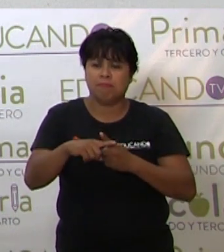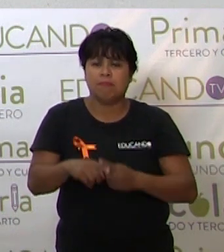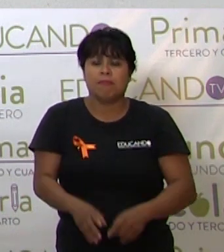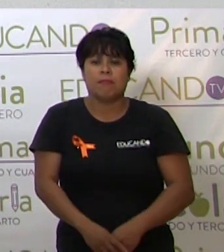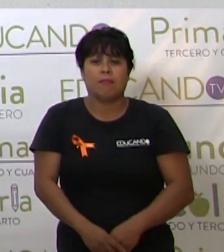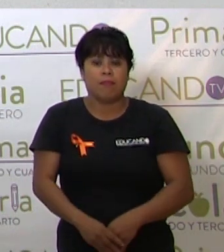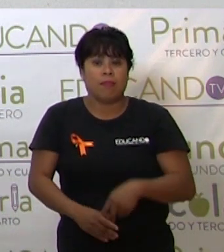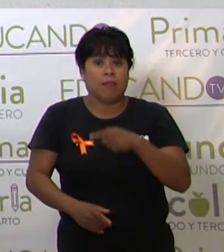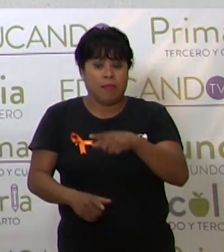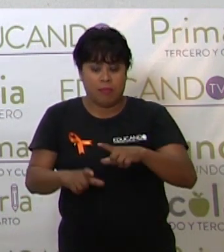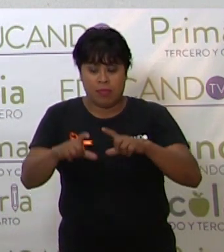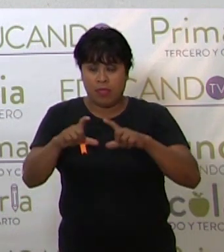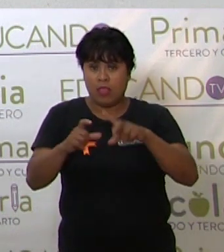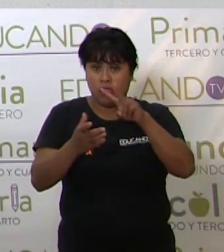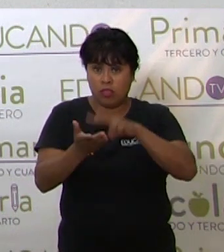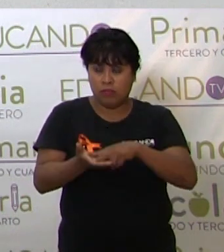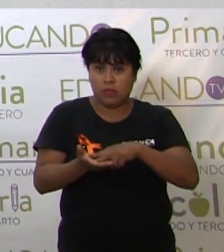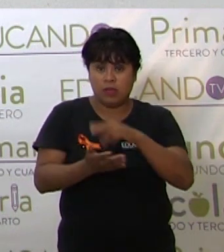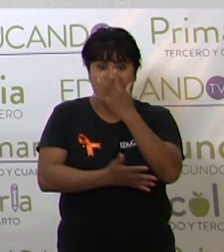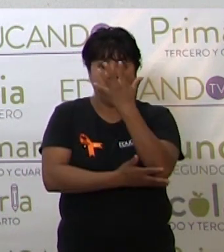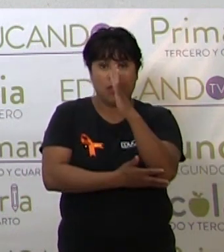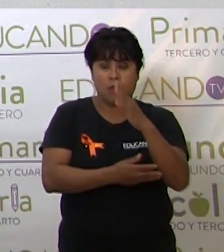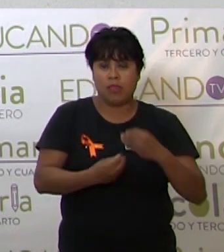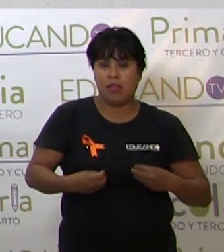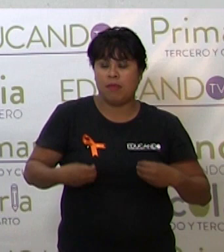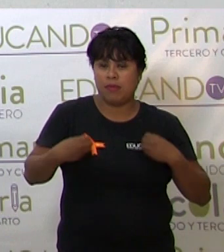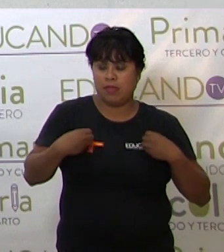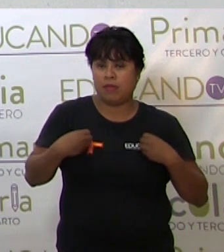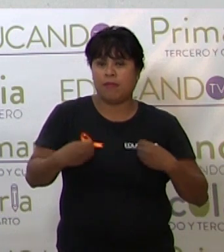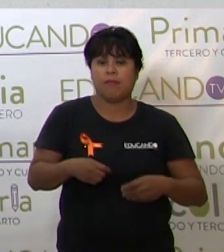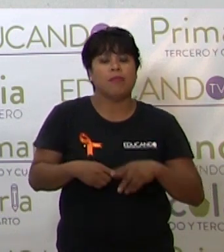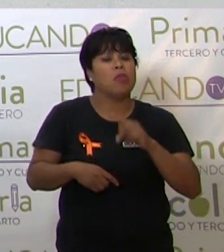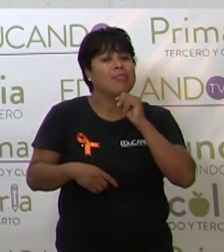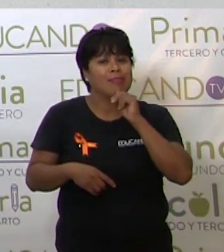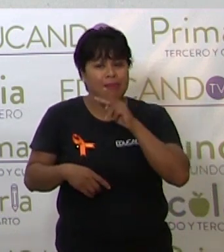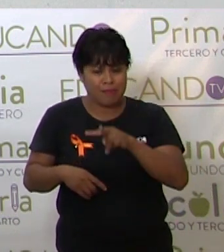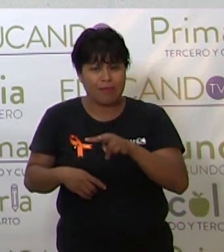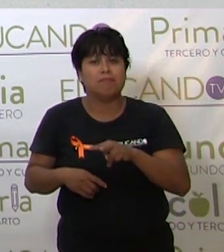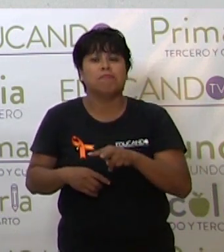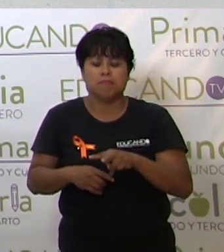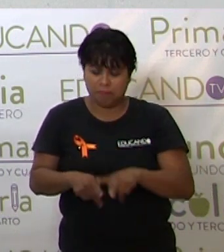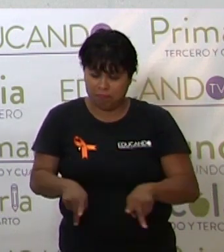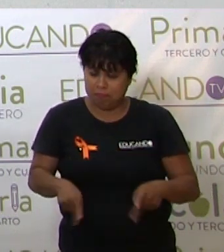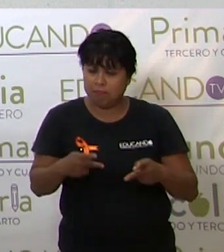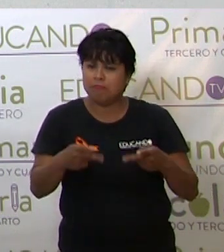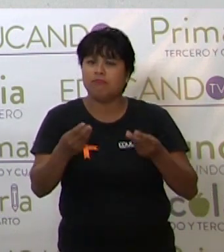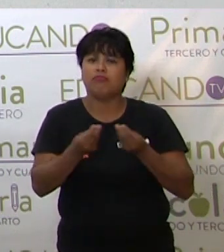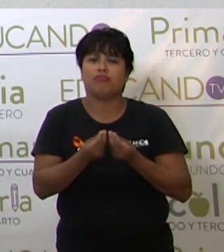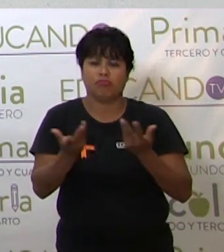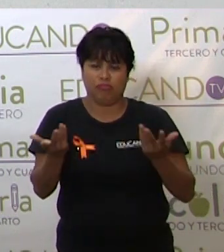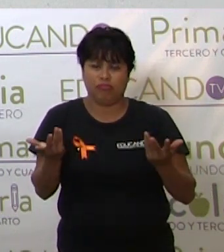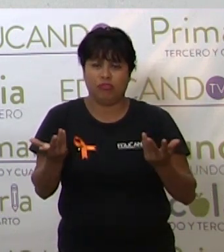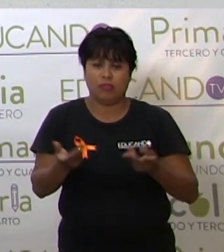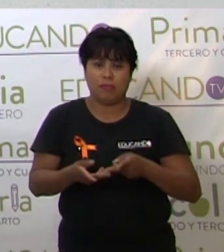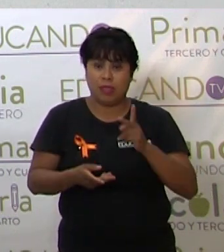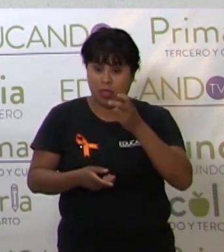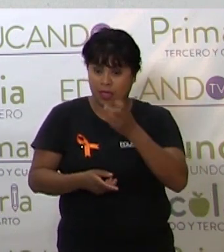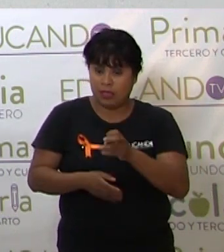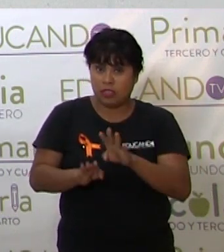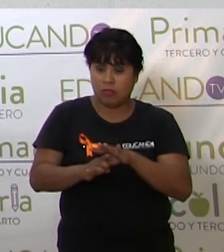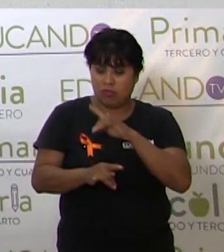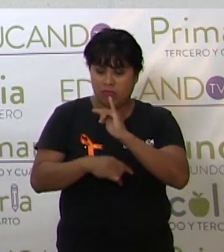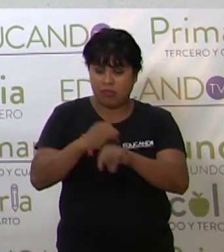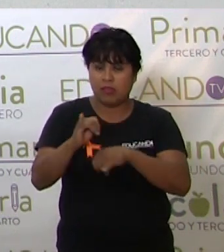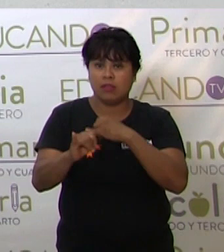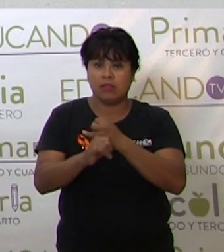En su disco de 2000, El Árbol de la Vida, Tree of Life, fue también muy exitoso. Pero el éxito internacional